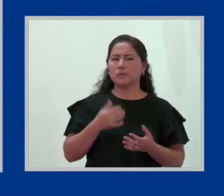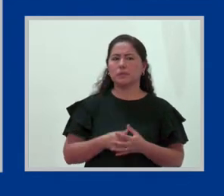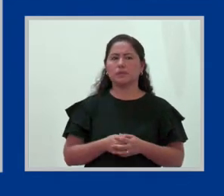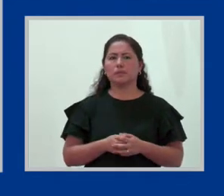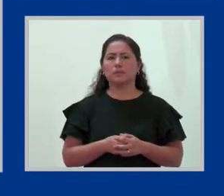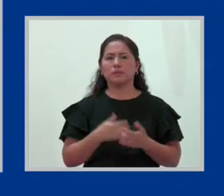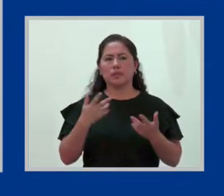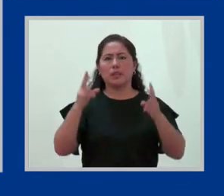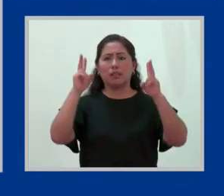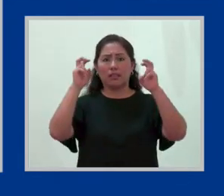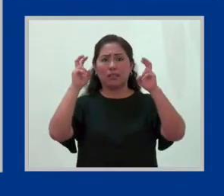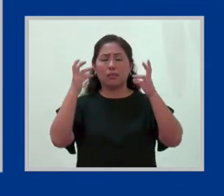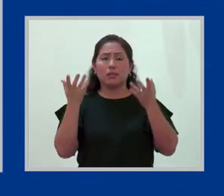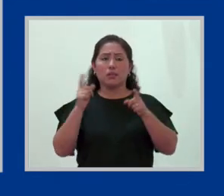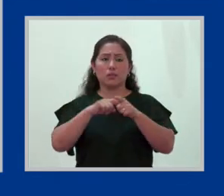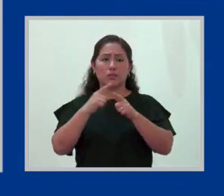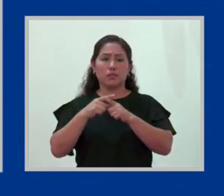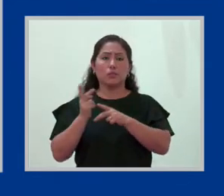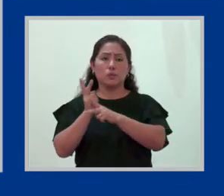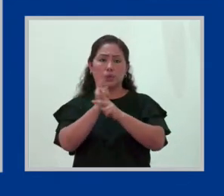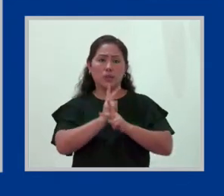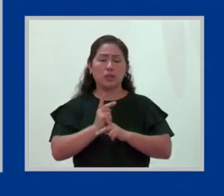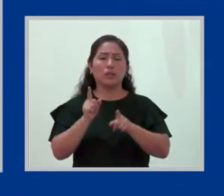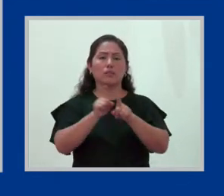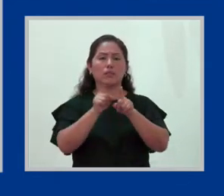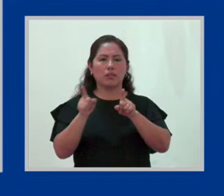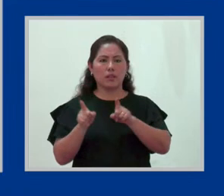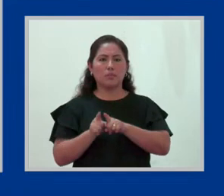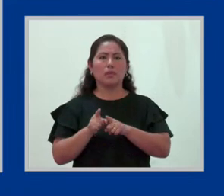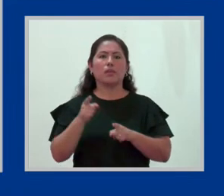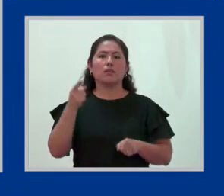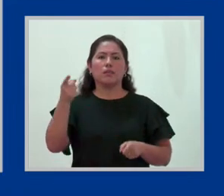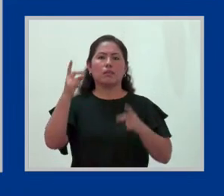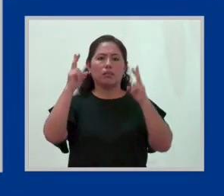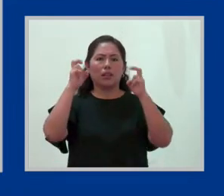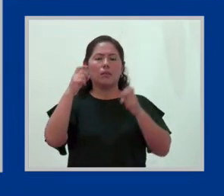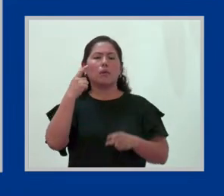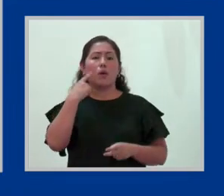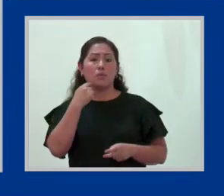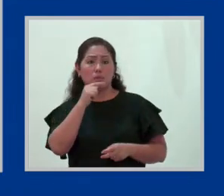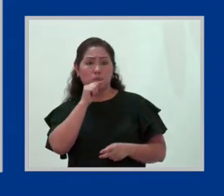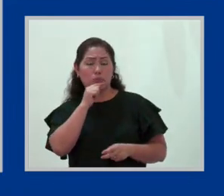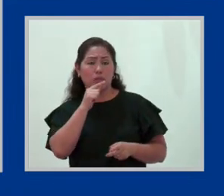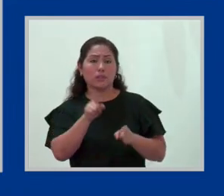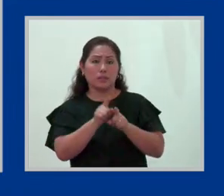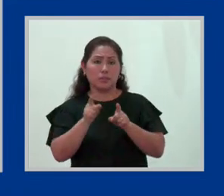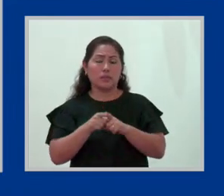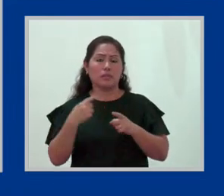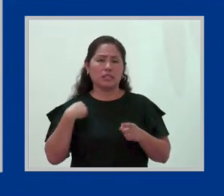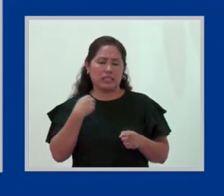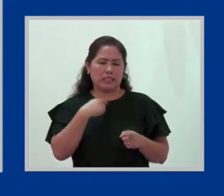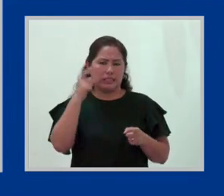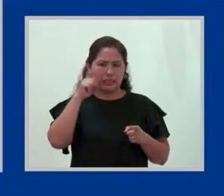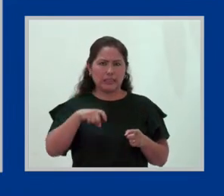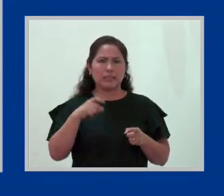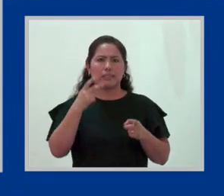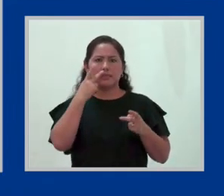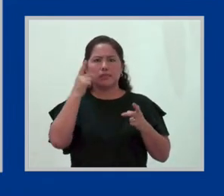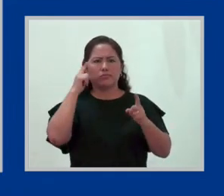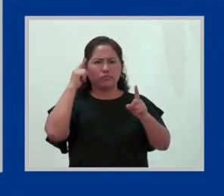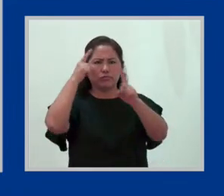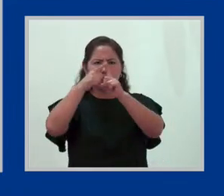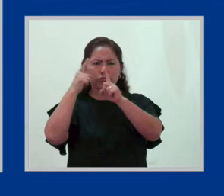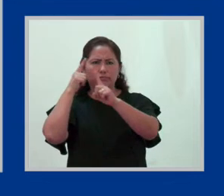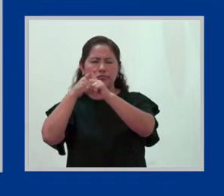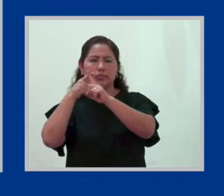este tema de los cuidados es también un tema de género. Y así tenemos que tratarlo porque ese enfoque nos va a permitir